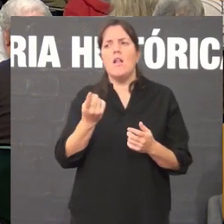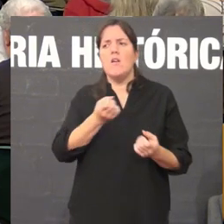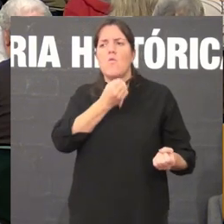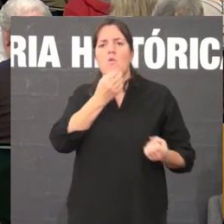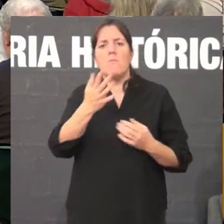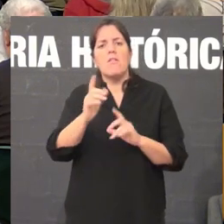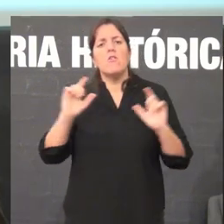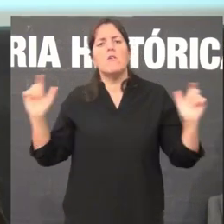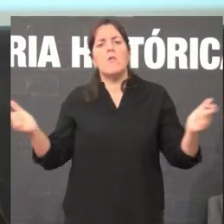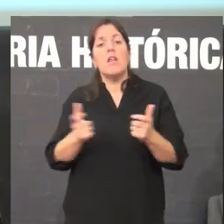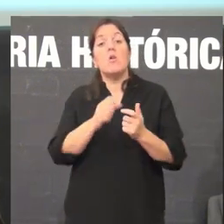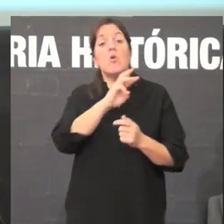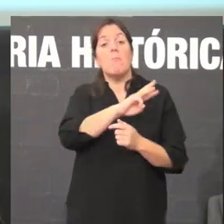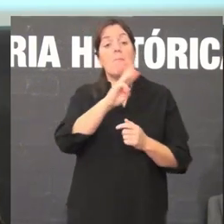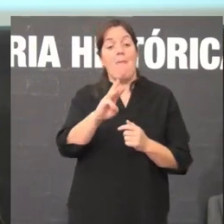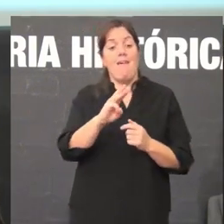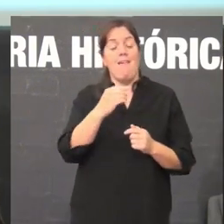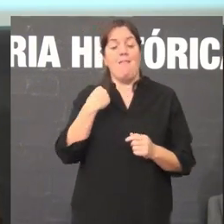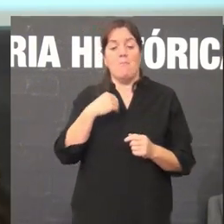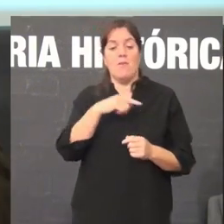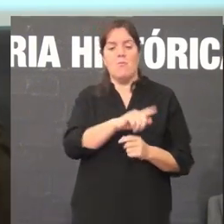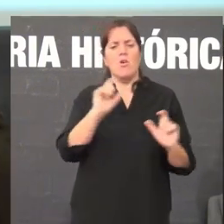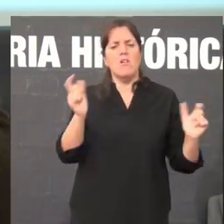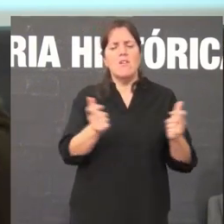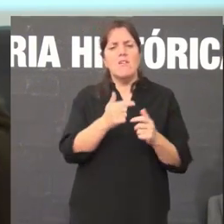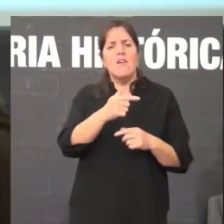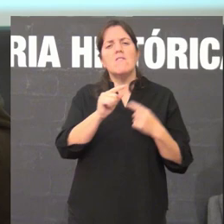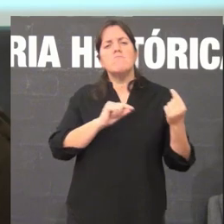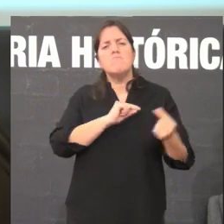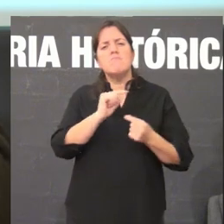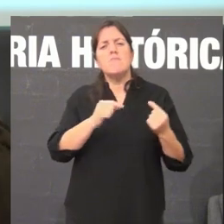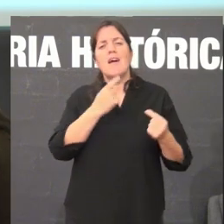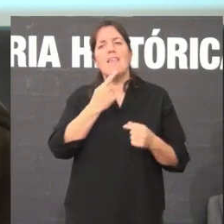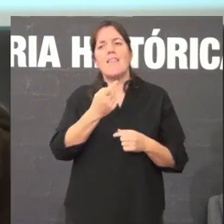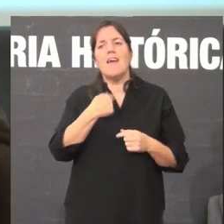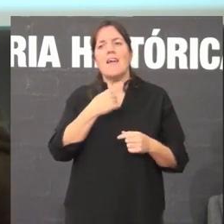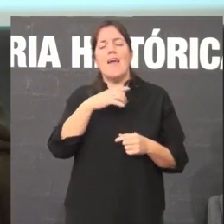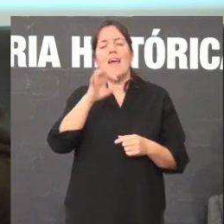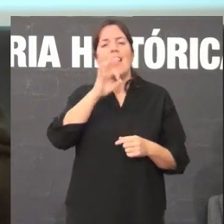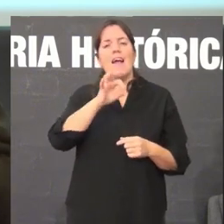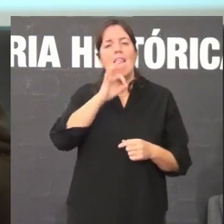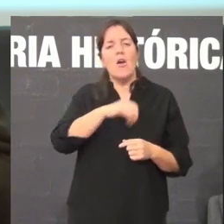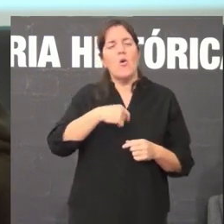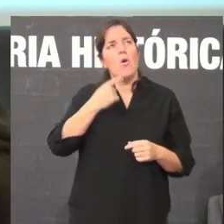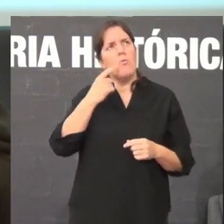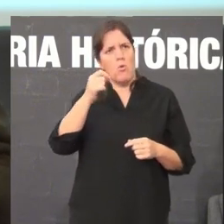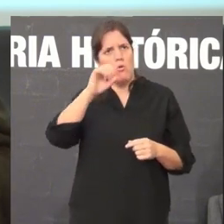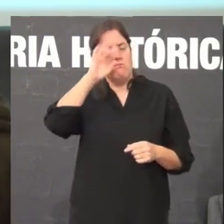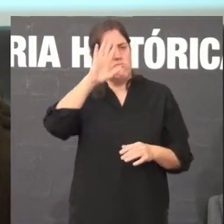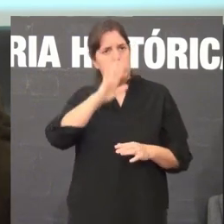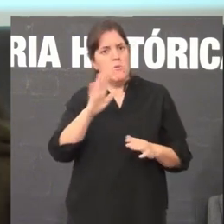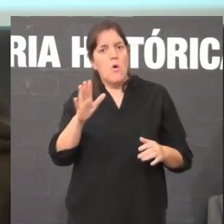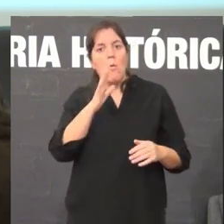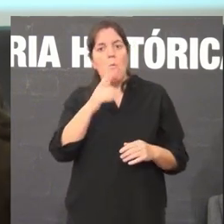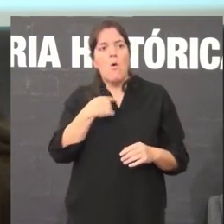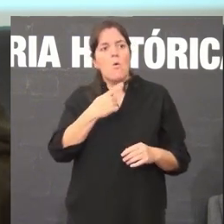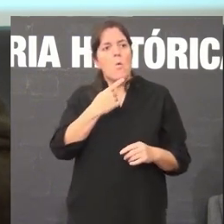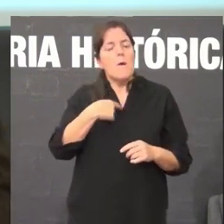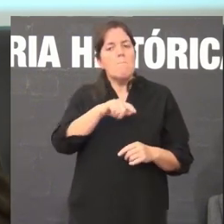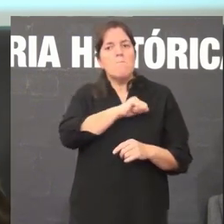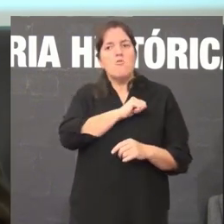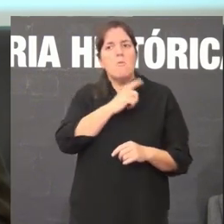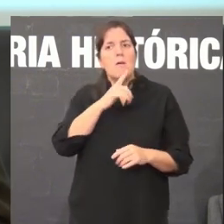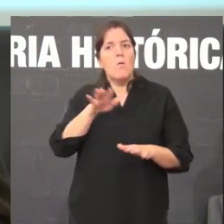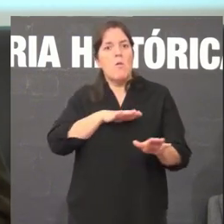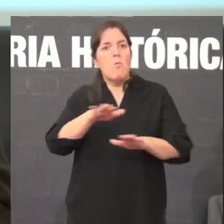PP onde dizian que eles do PP Galego que estaban sorprendidos porque non esperaban ese nivel de